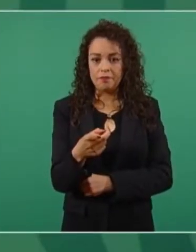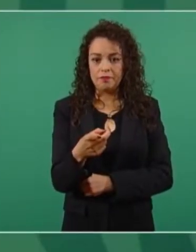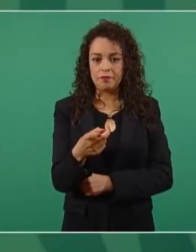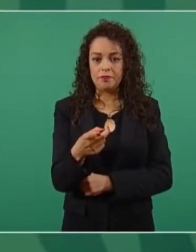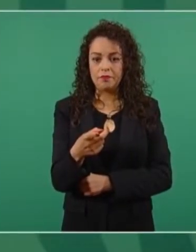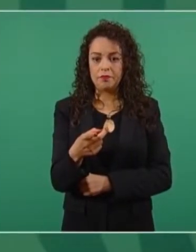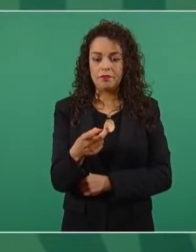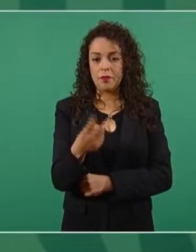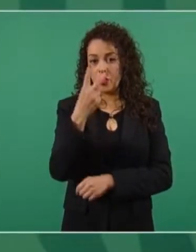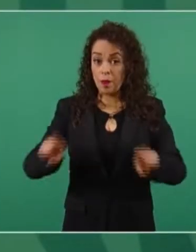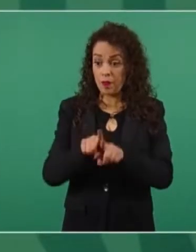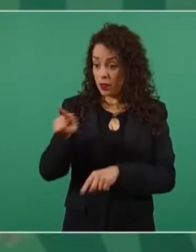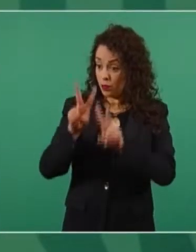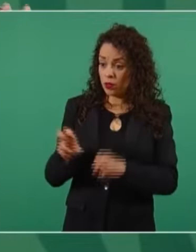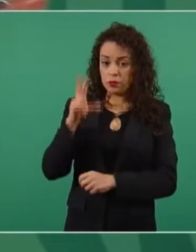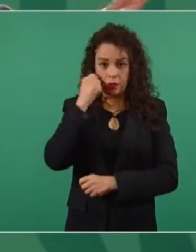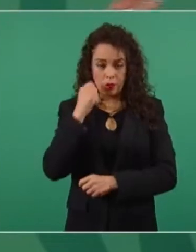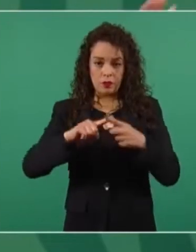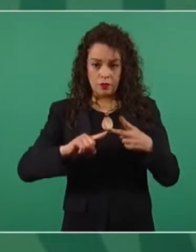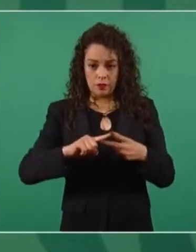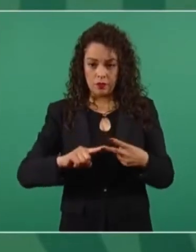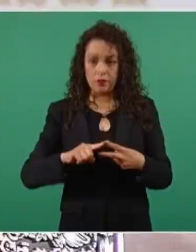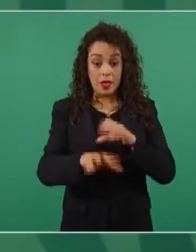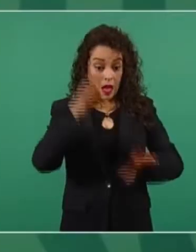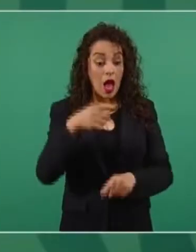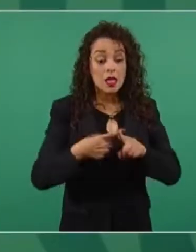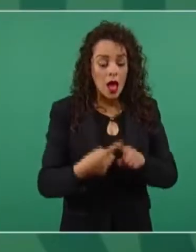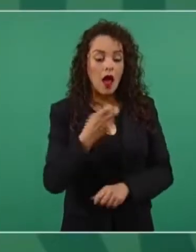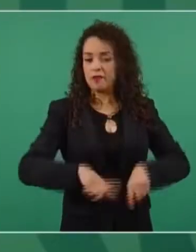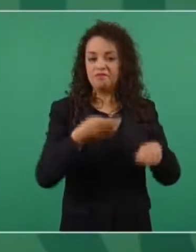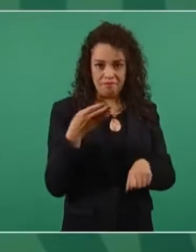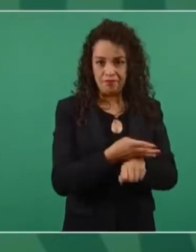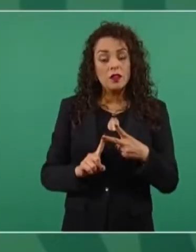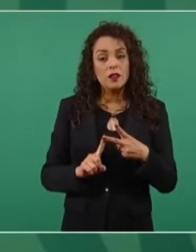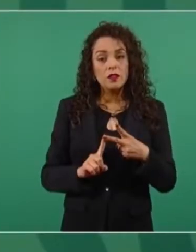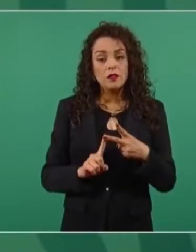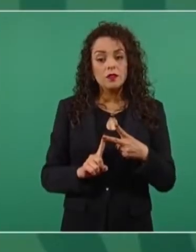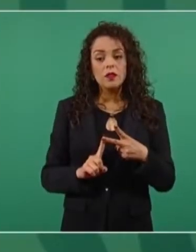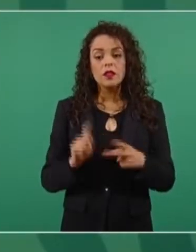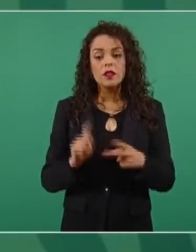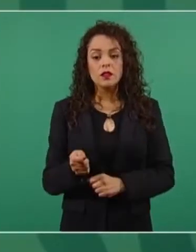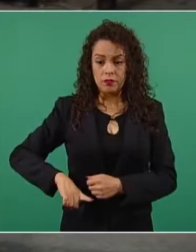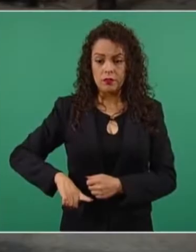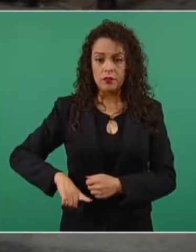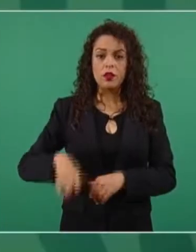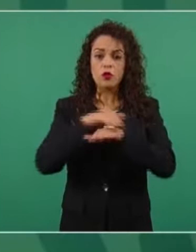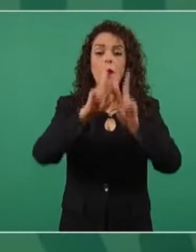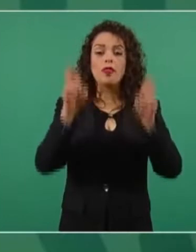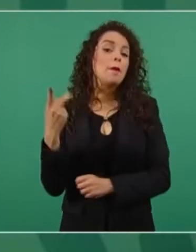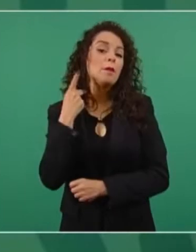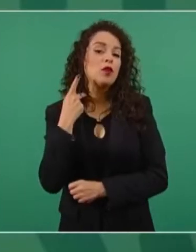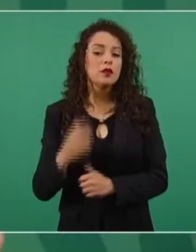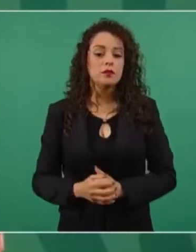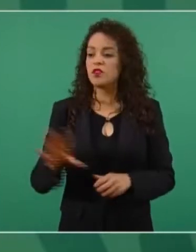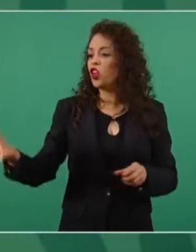vertientes. Una es el castigo a los responsables y la otra tiene que ver con la construcción. Todo, todo,